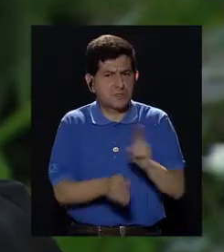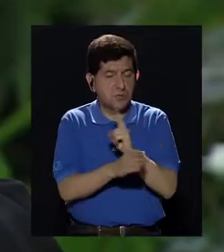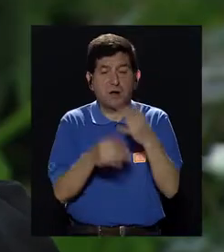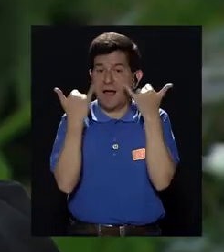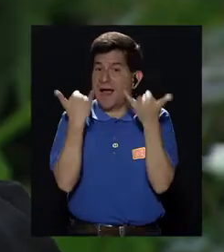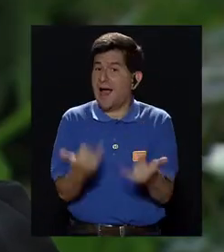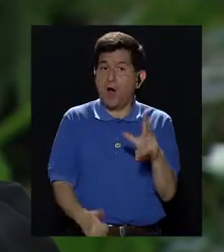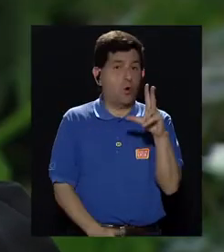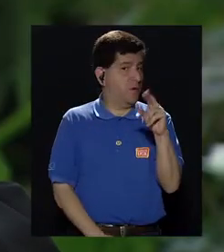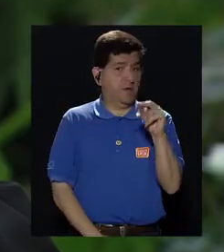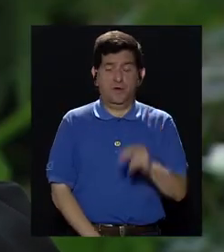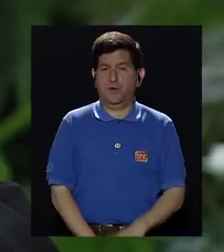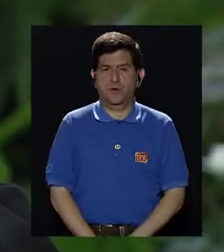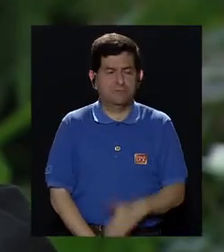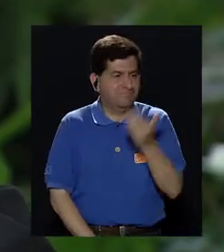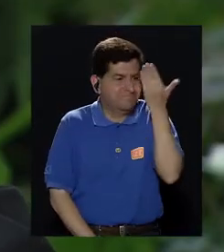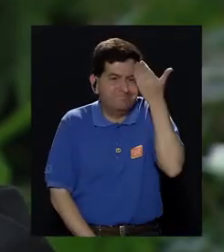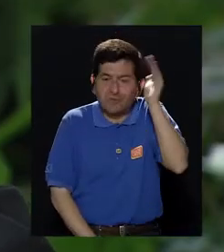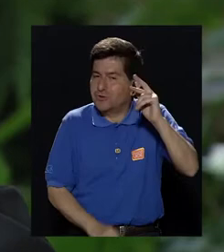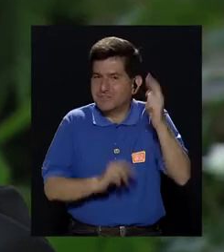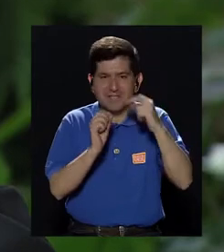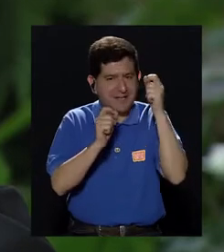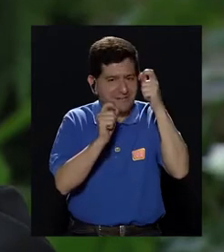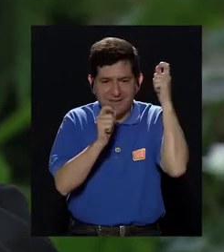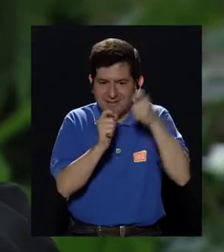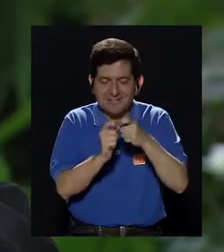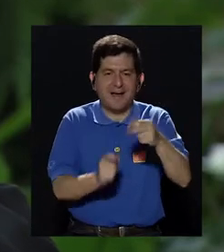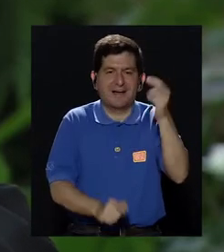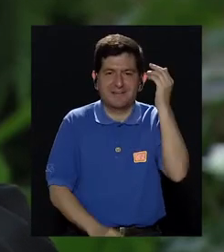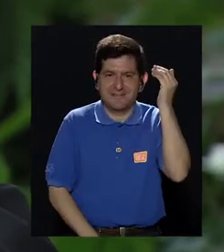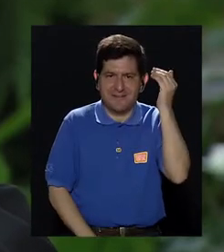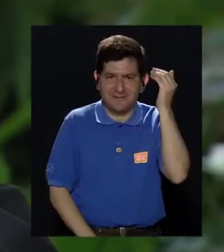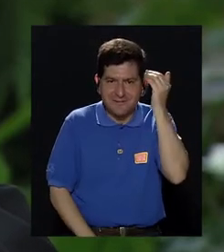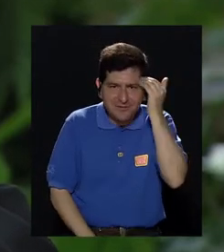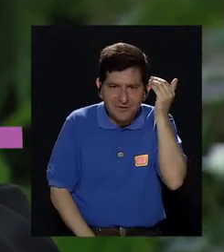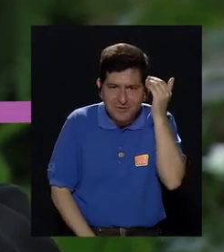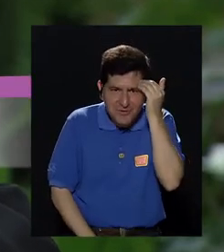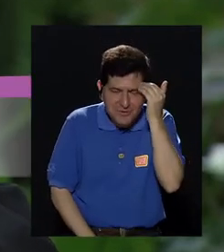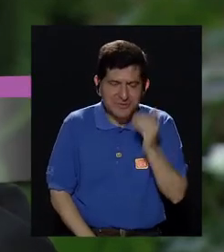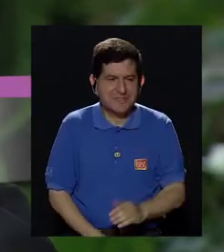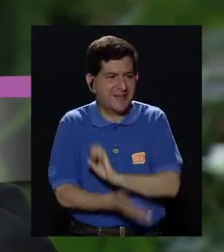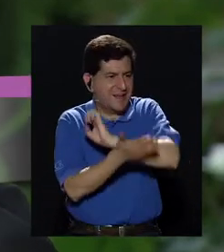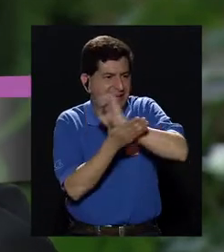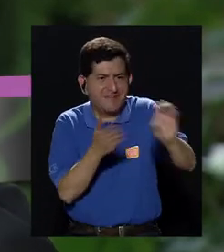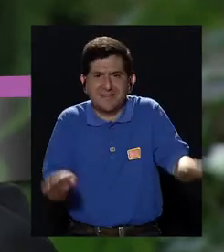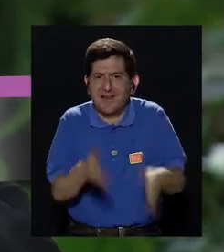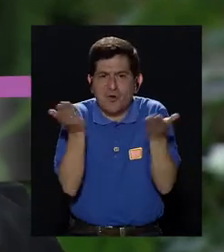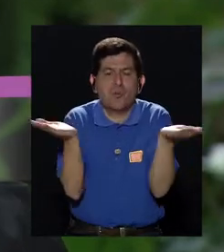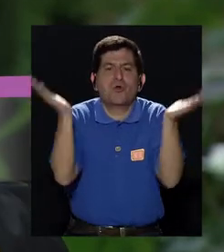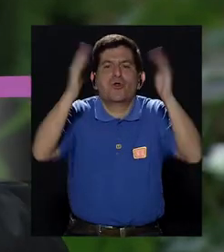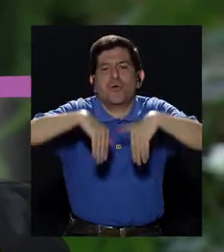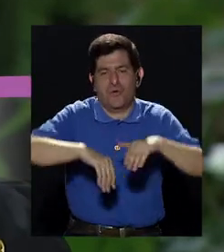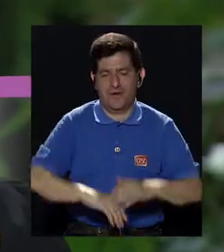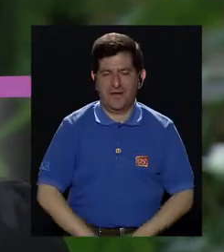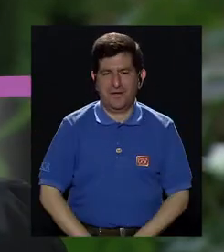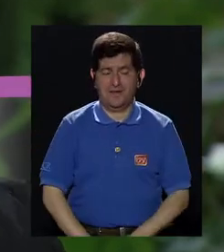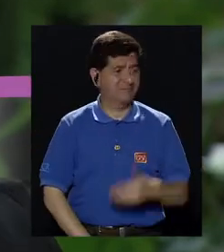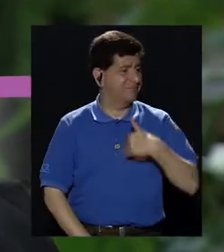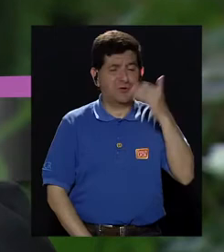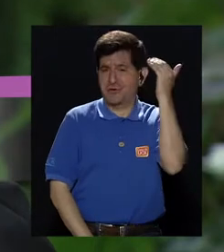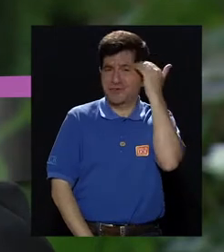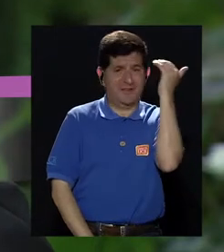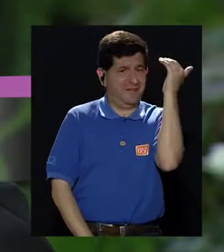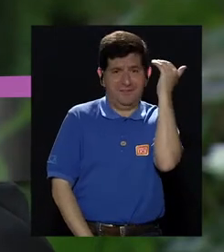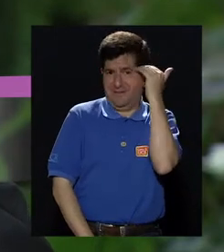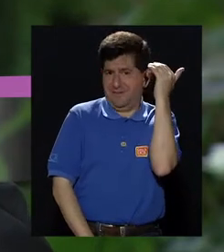Por ahora no. Al no identificar la causa específica, es muy difícil prevenir o imposible en este caso. Es decir, no tenemos el conocimiento